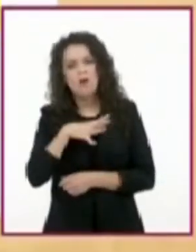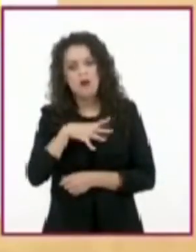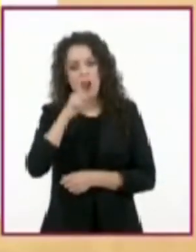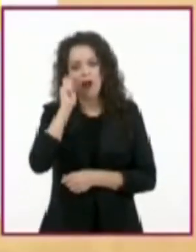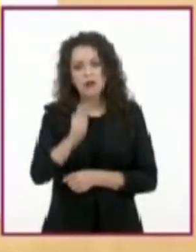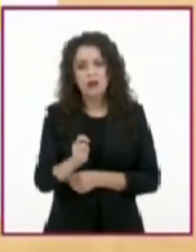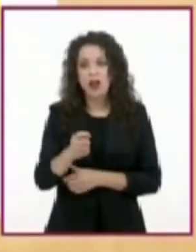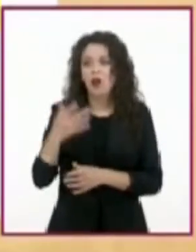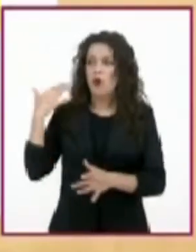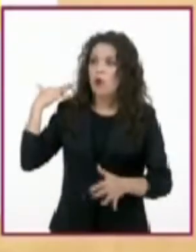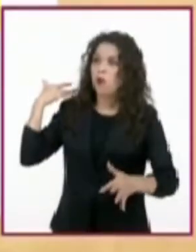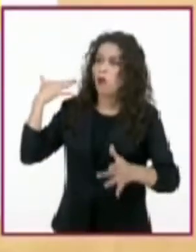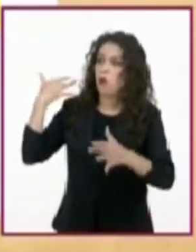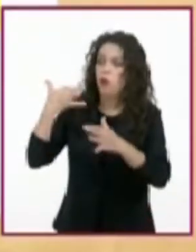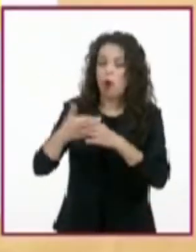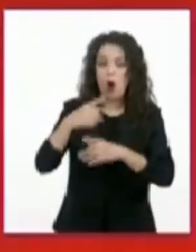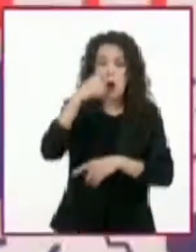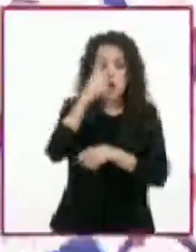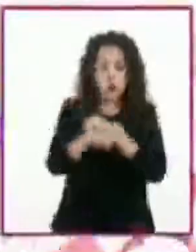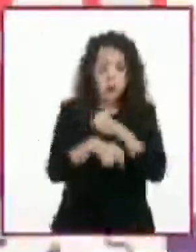en todo el curso.